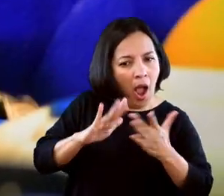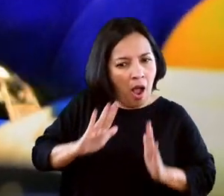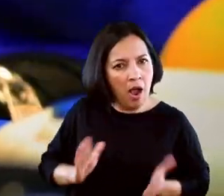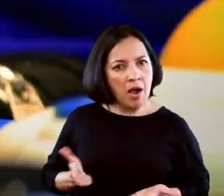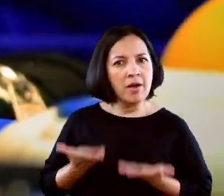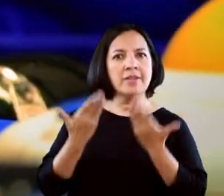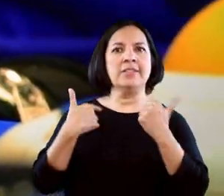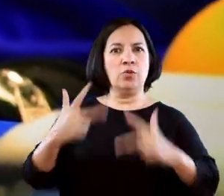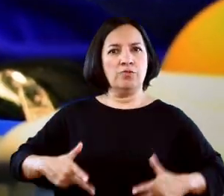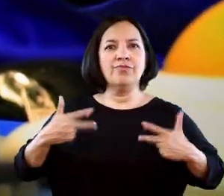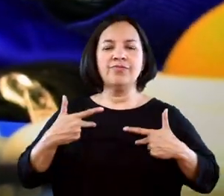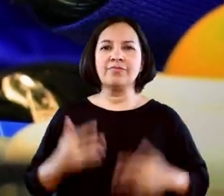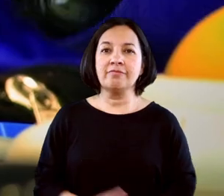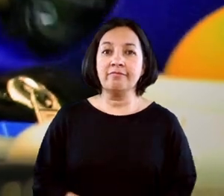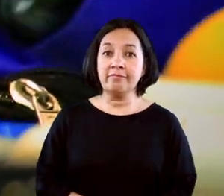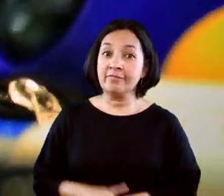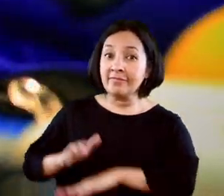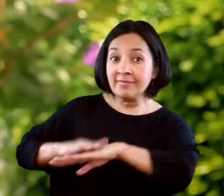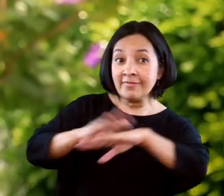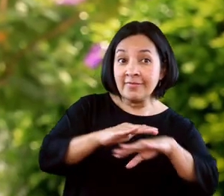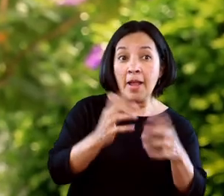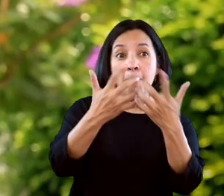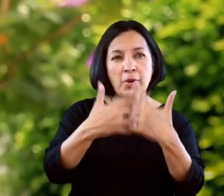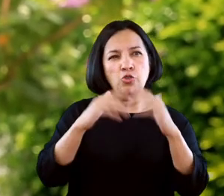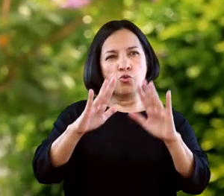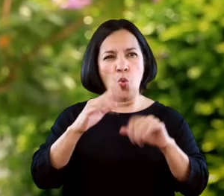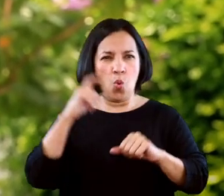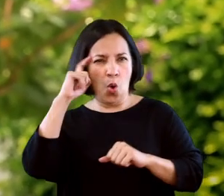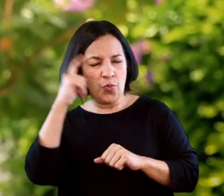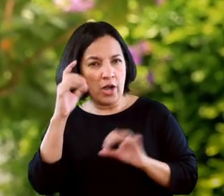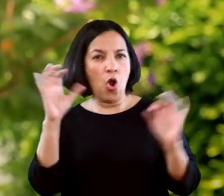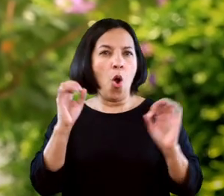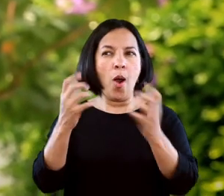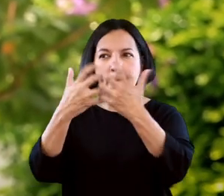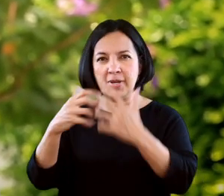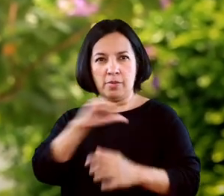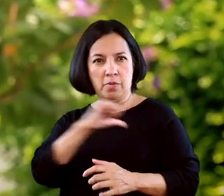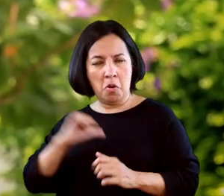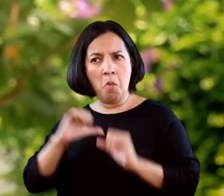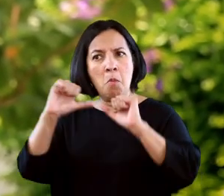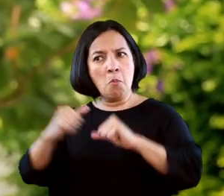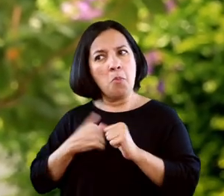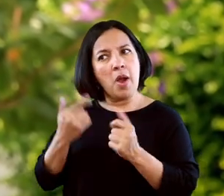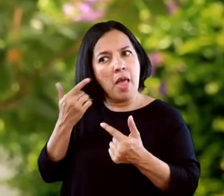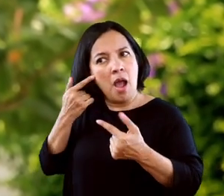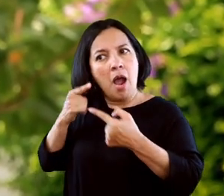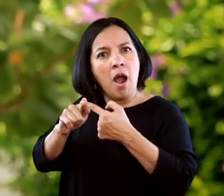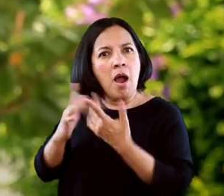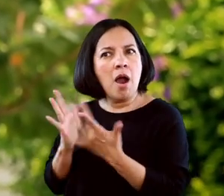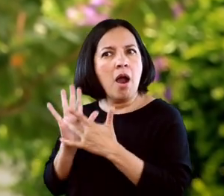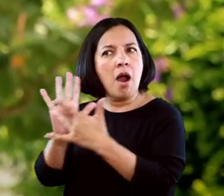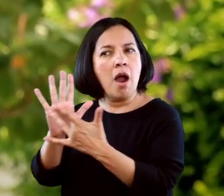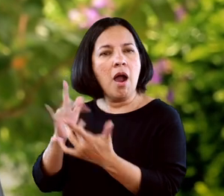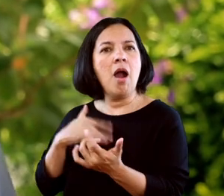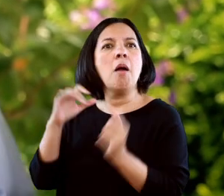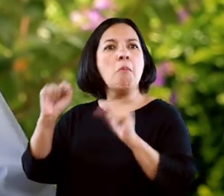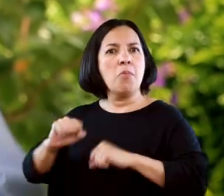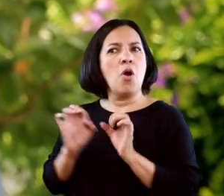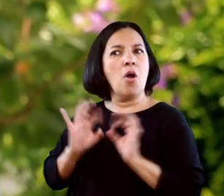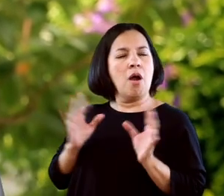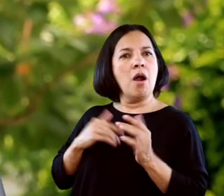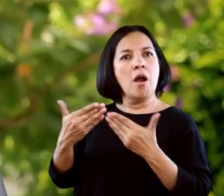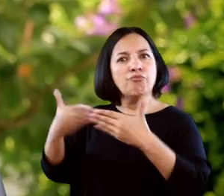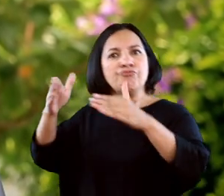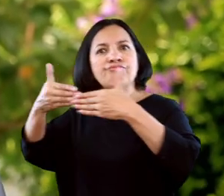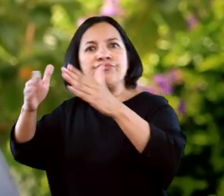miren cómo les puede mejorar la vida. Invito a las empresas públicas y privadas a que conozcan nuestros modelos de accesibilidad e inclusión y que